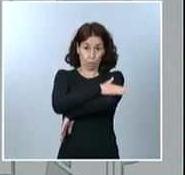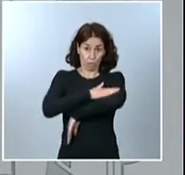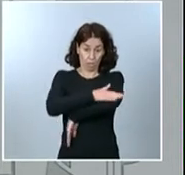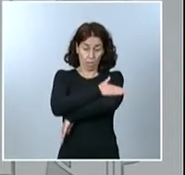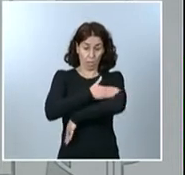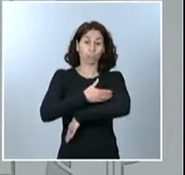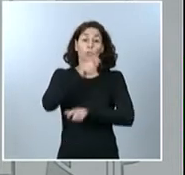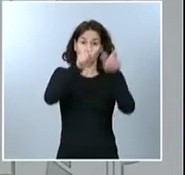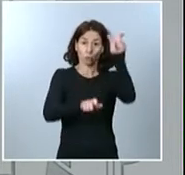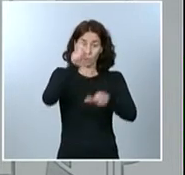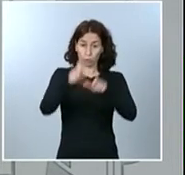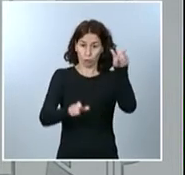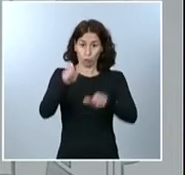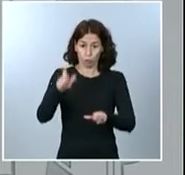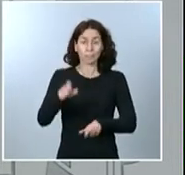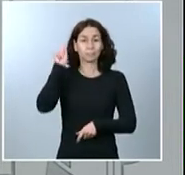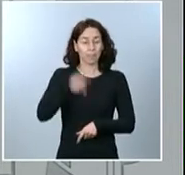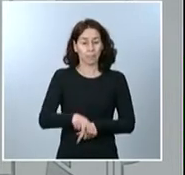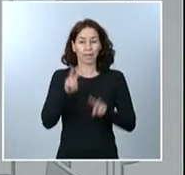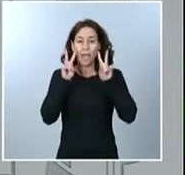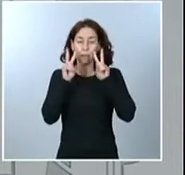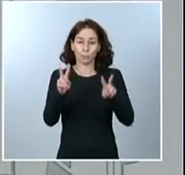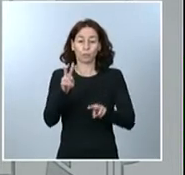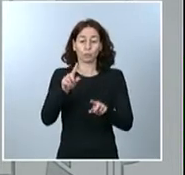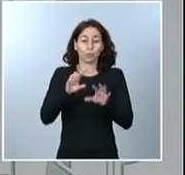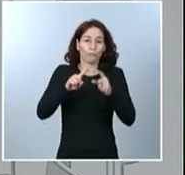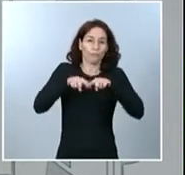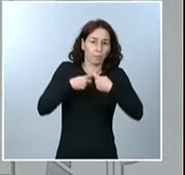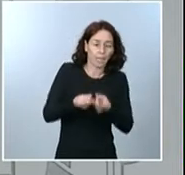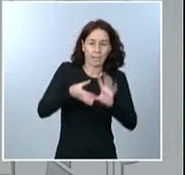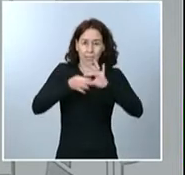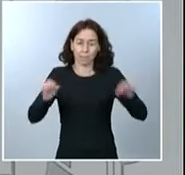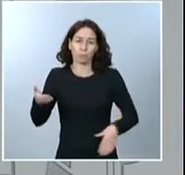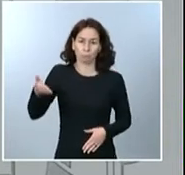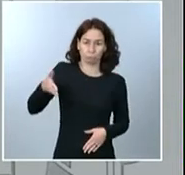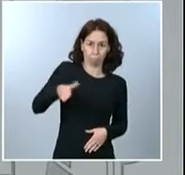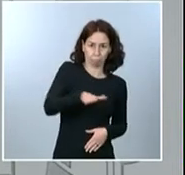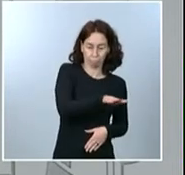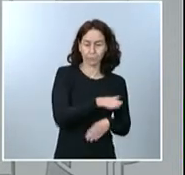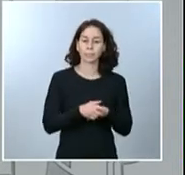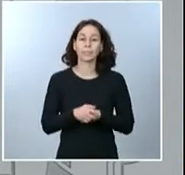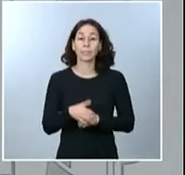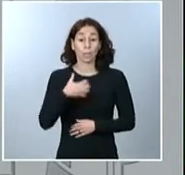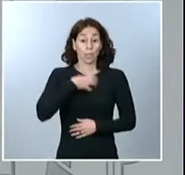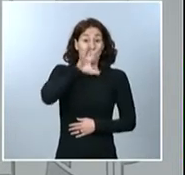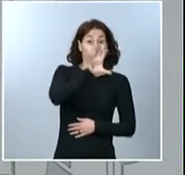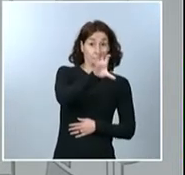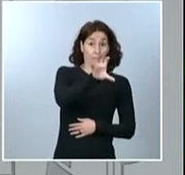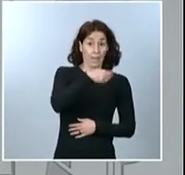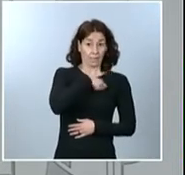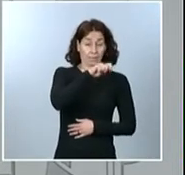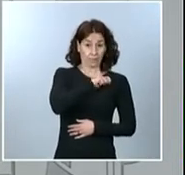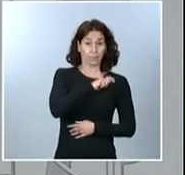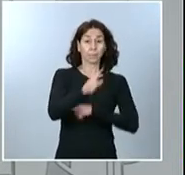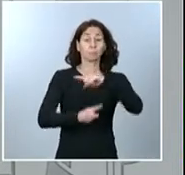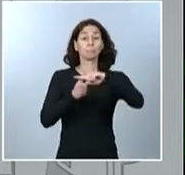visto perder la vida de aquellos a los que más quieren. Al igual que nuestro país, toda Europa ya está tomando